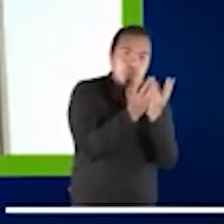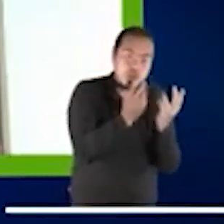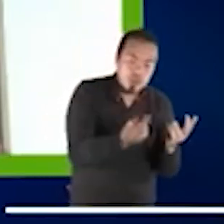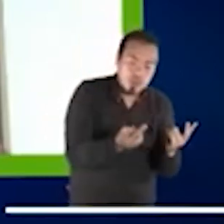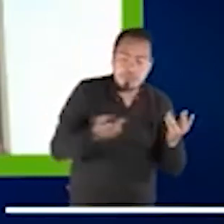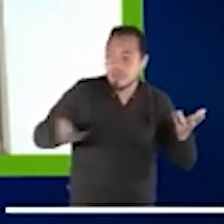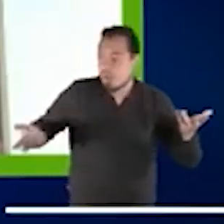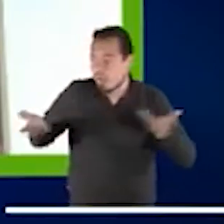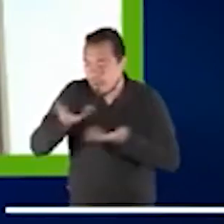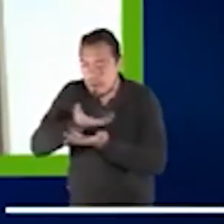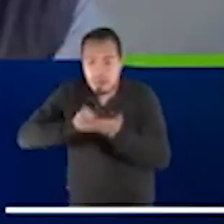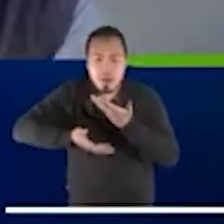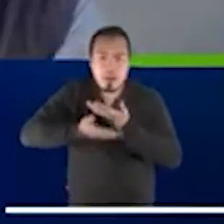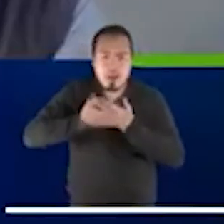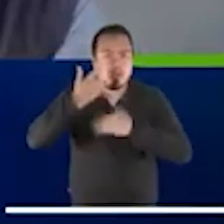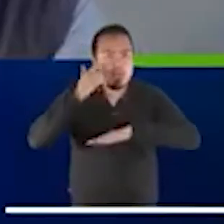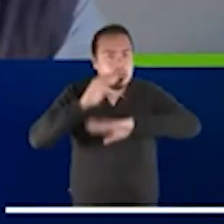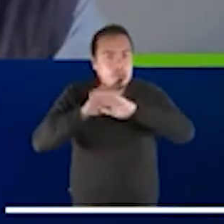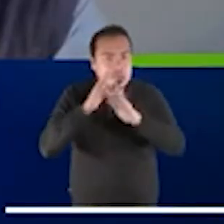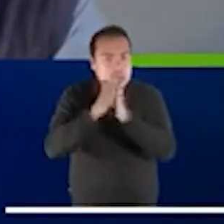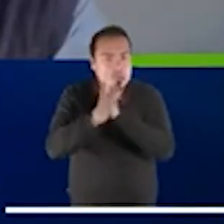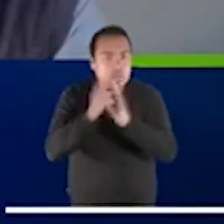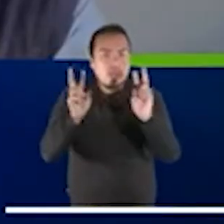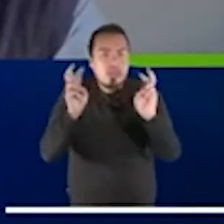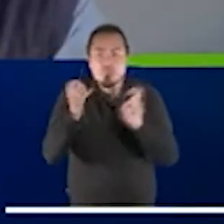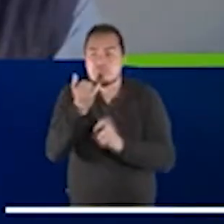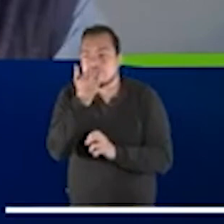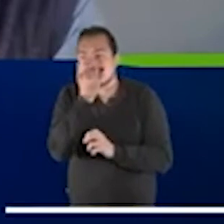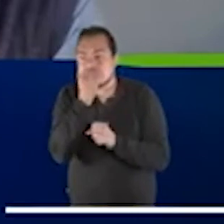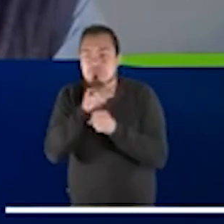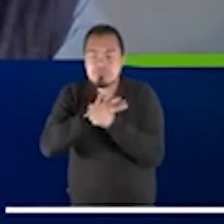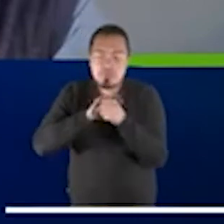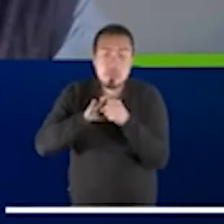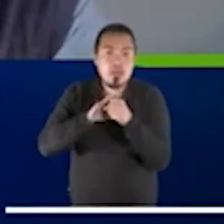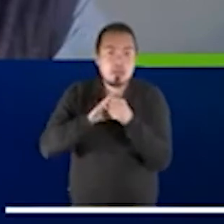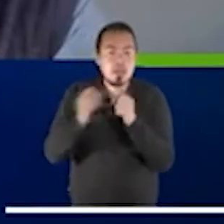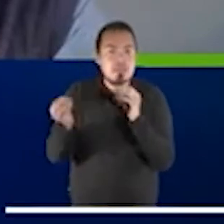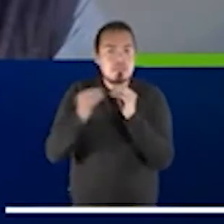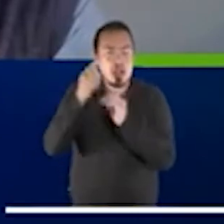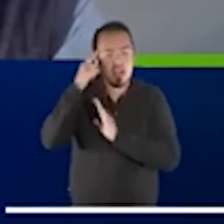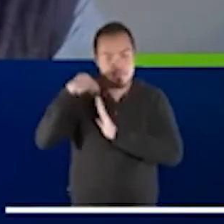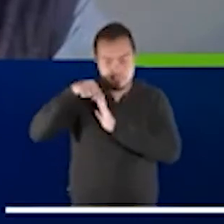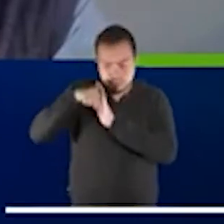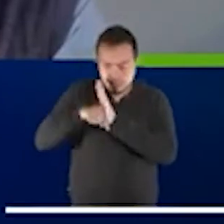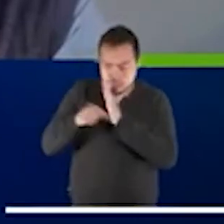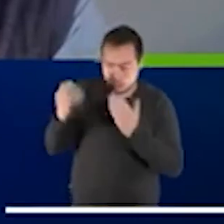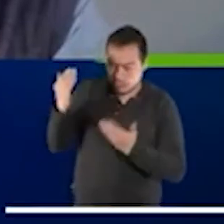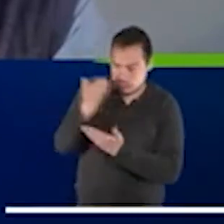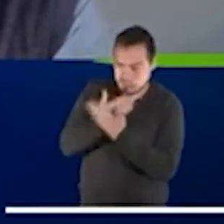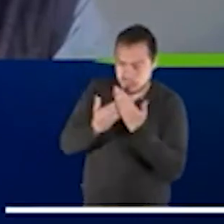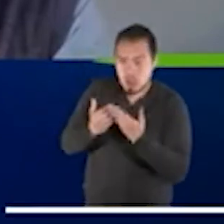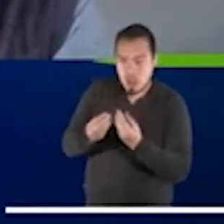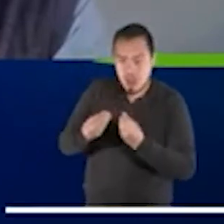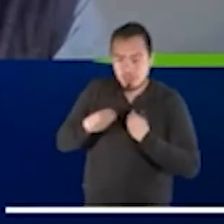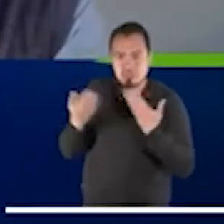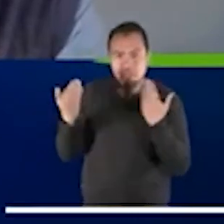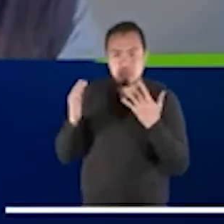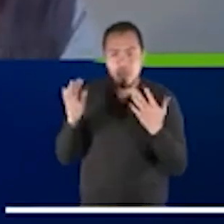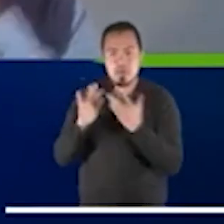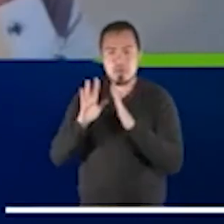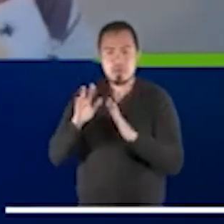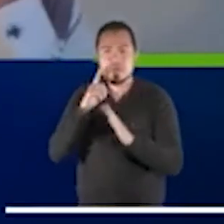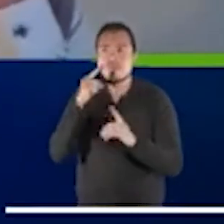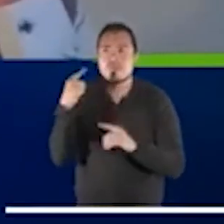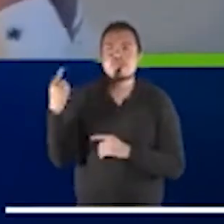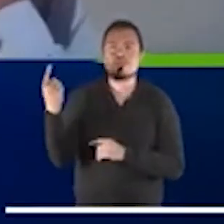sobre lo que había pasado lo que estaba pasando y también para avanzar y entender esta nueva normalidad que estamos viviendo. Por ejemplo, en